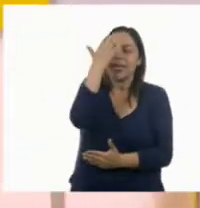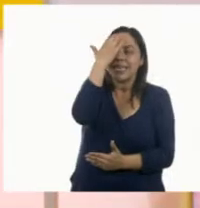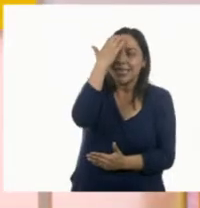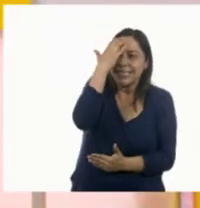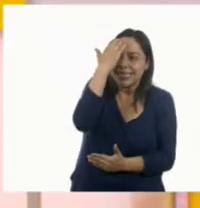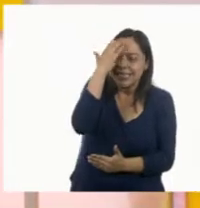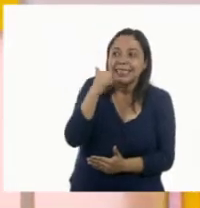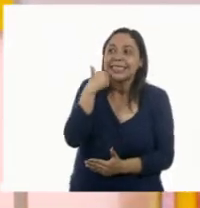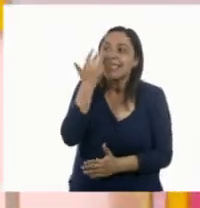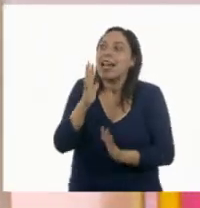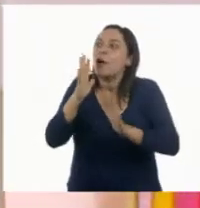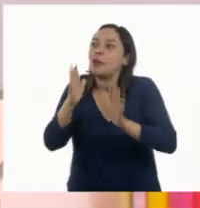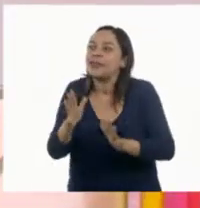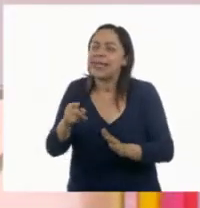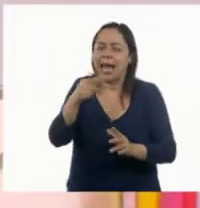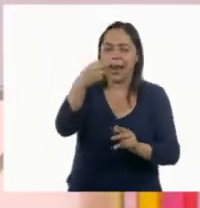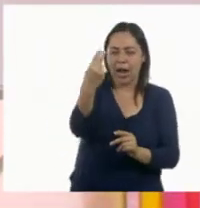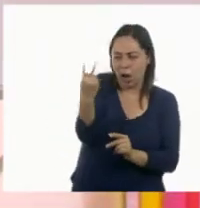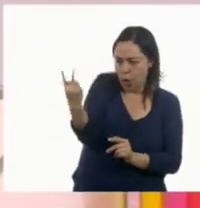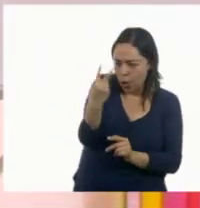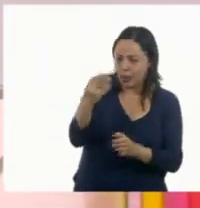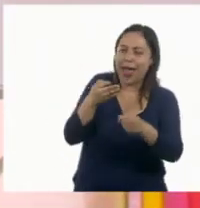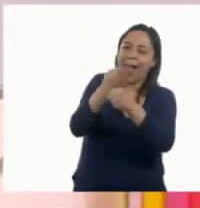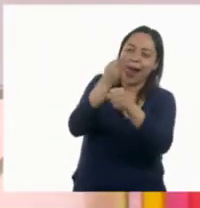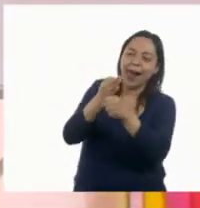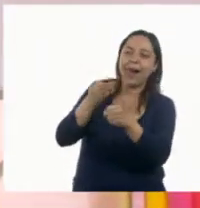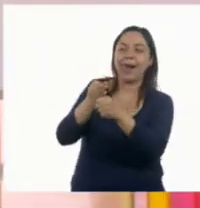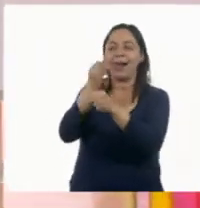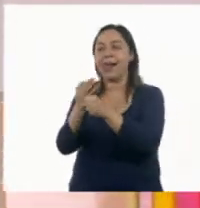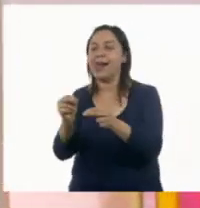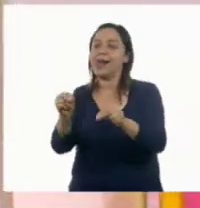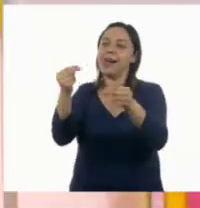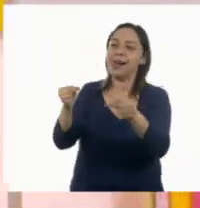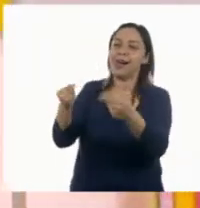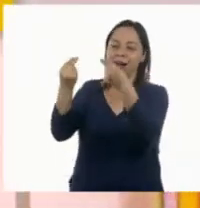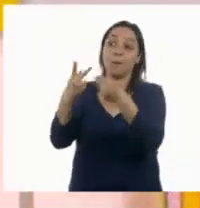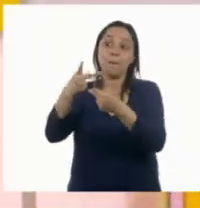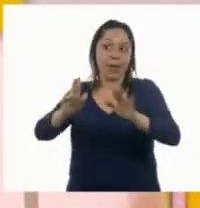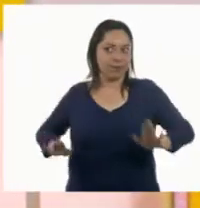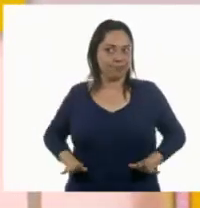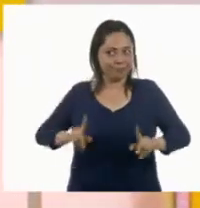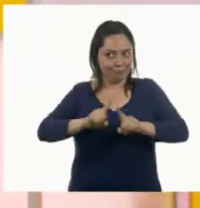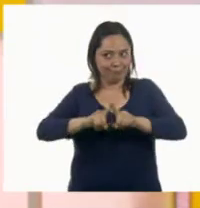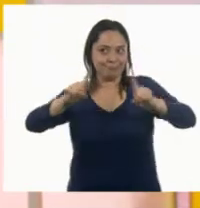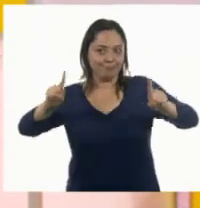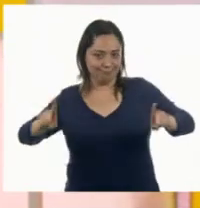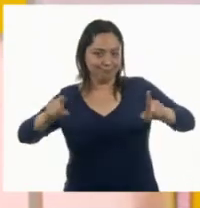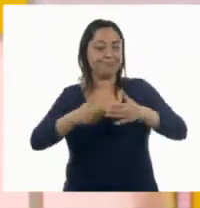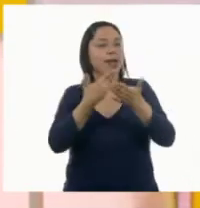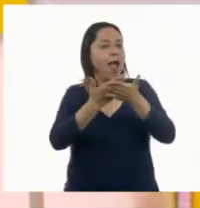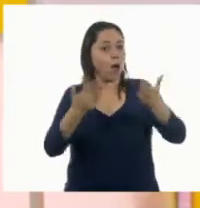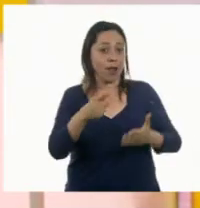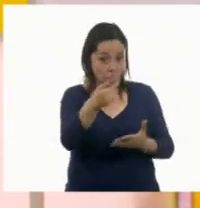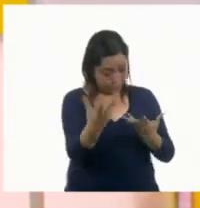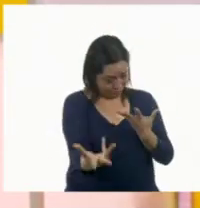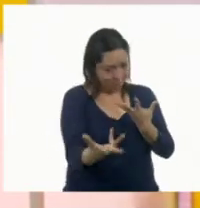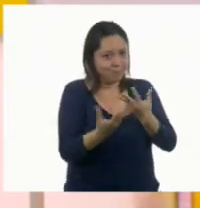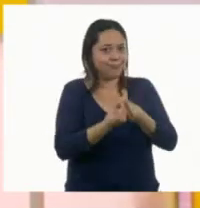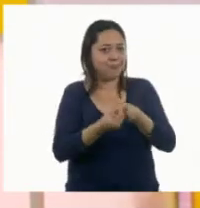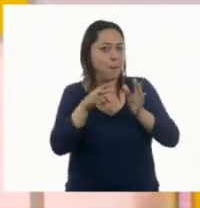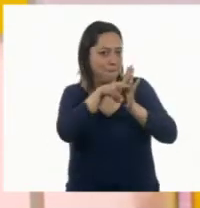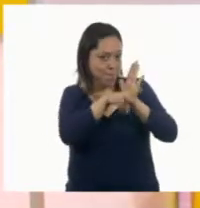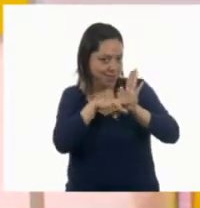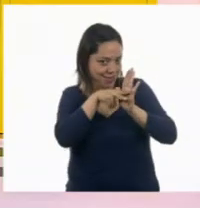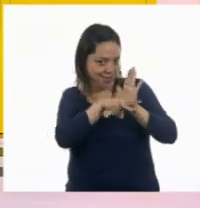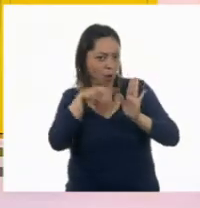bromistas, pero son bien diferentes. ¿Qué te parece si me acompañas tú y me acompañan ustedes a ver el siguiente video de